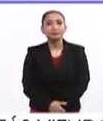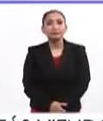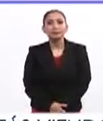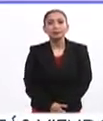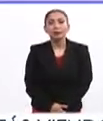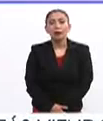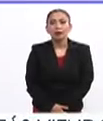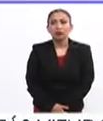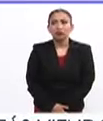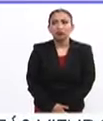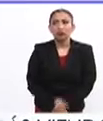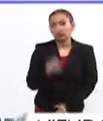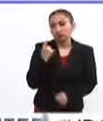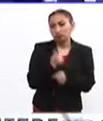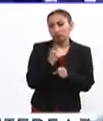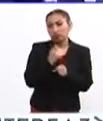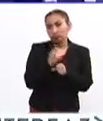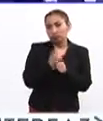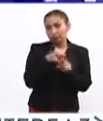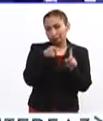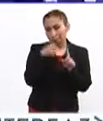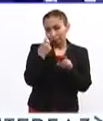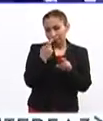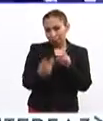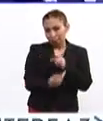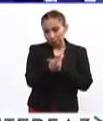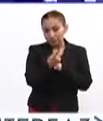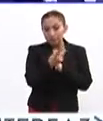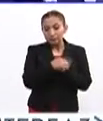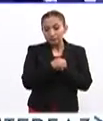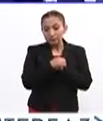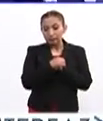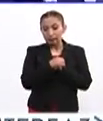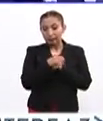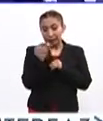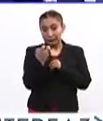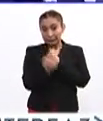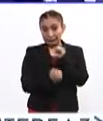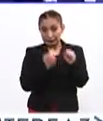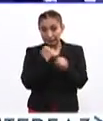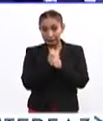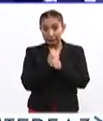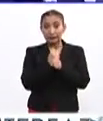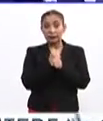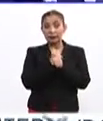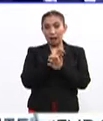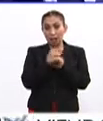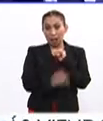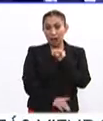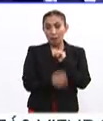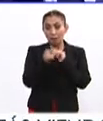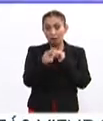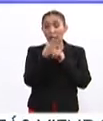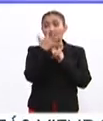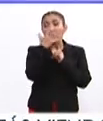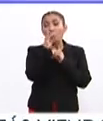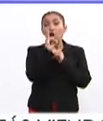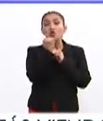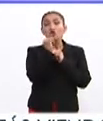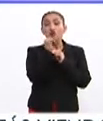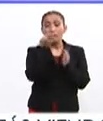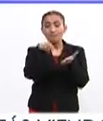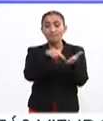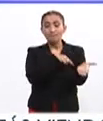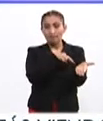Bueno, primero, sobre la primera pregunta, en este año que está concluyendo, el 5 de junio se